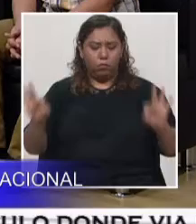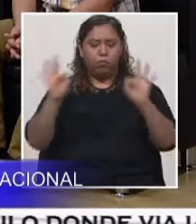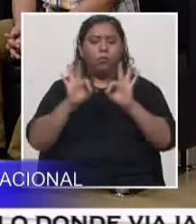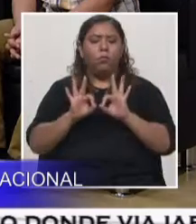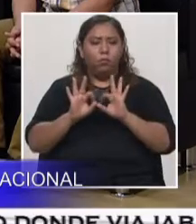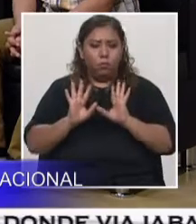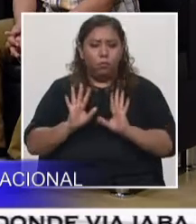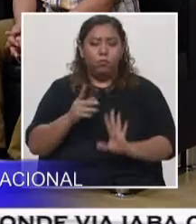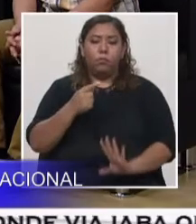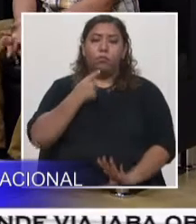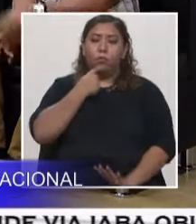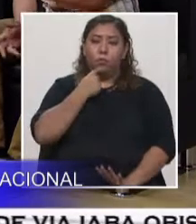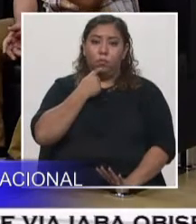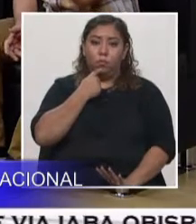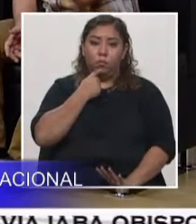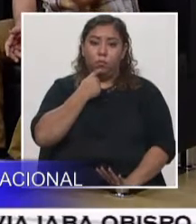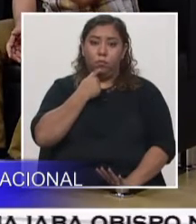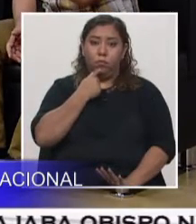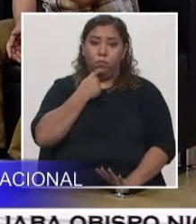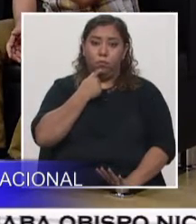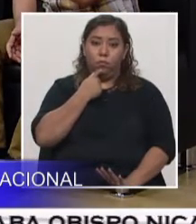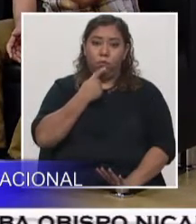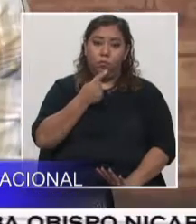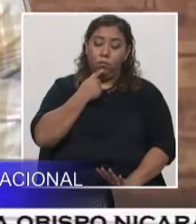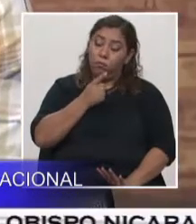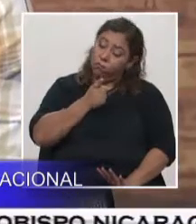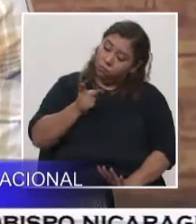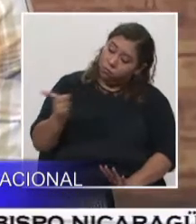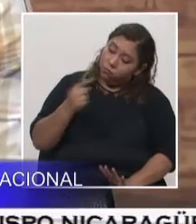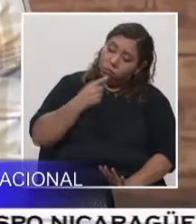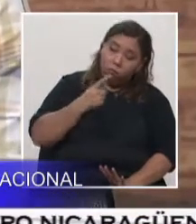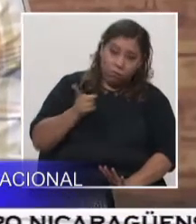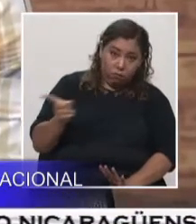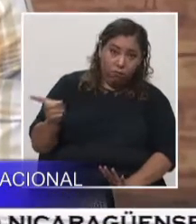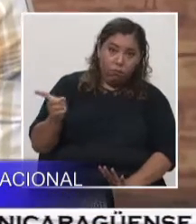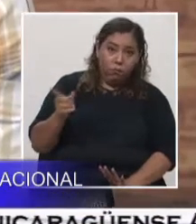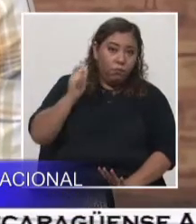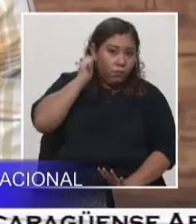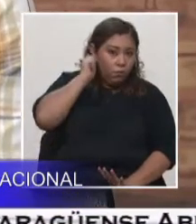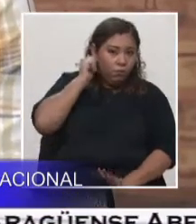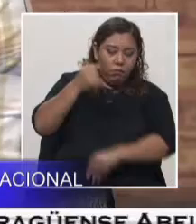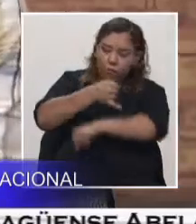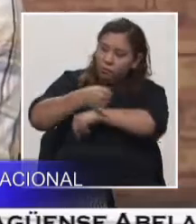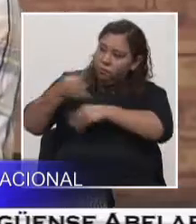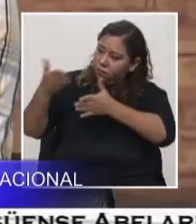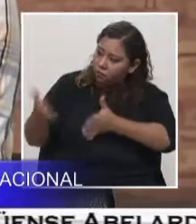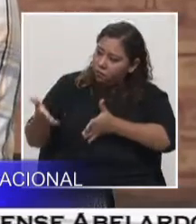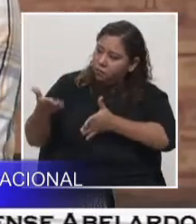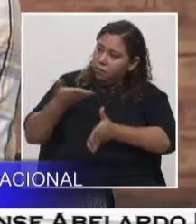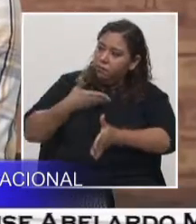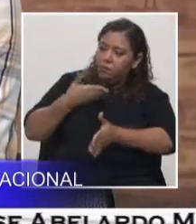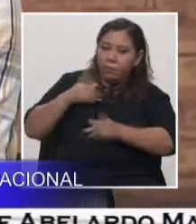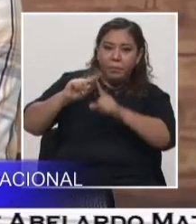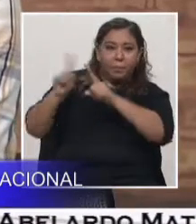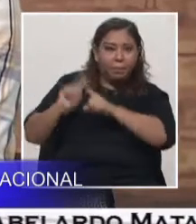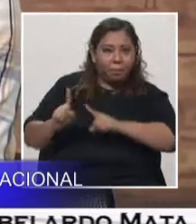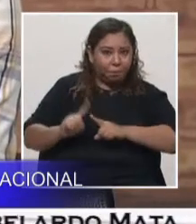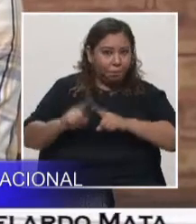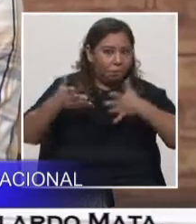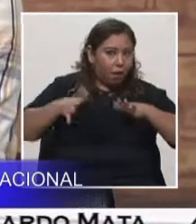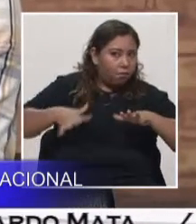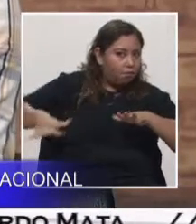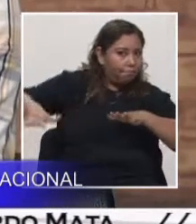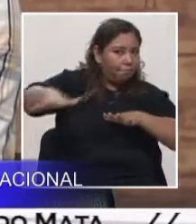bien mencionaba la ingeniera, convergen diferentes sectores, unidos por un bien